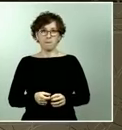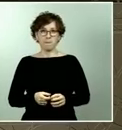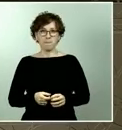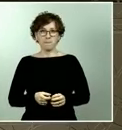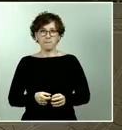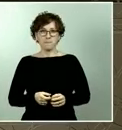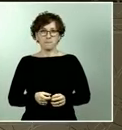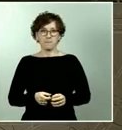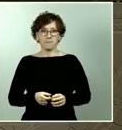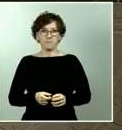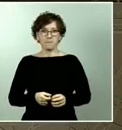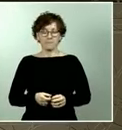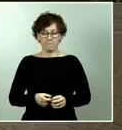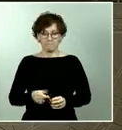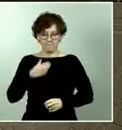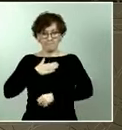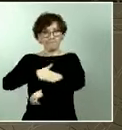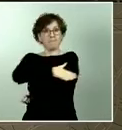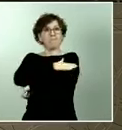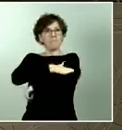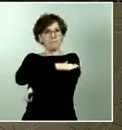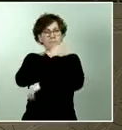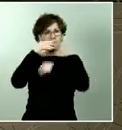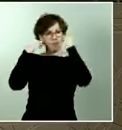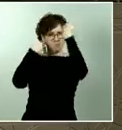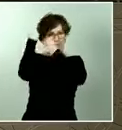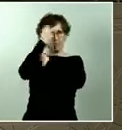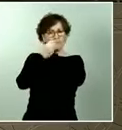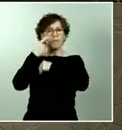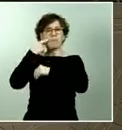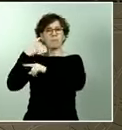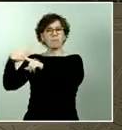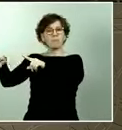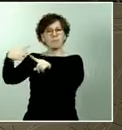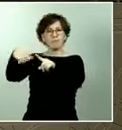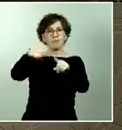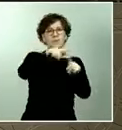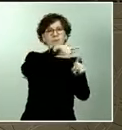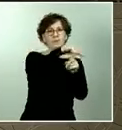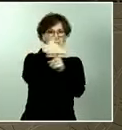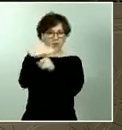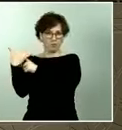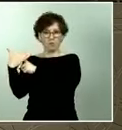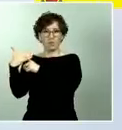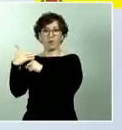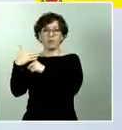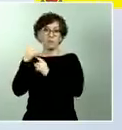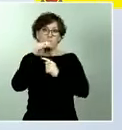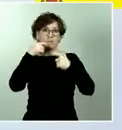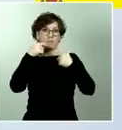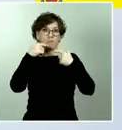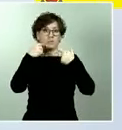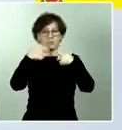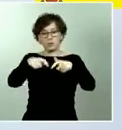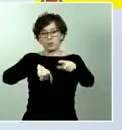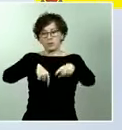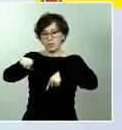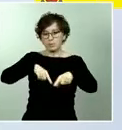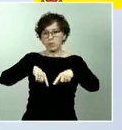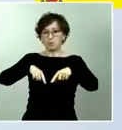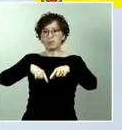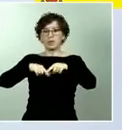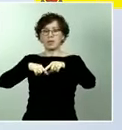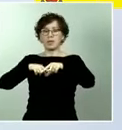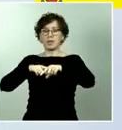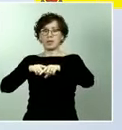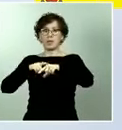escenarios, porque el sector del transporte y la movilidad tiene y tendrá un papel clave en la lucha contra